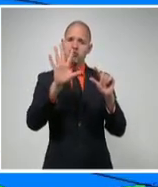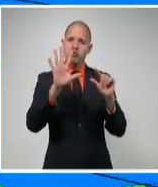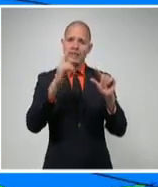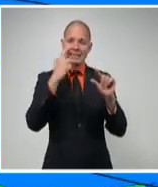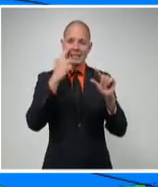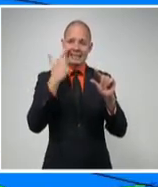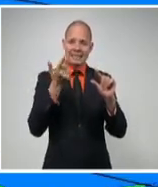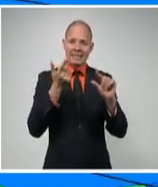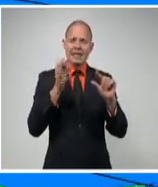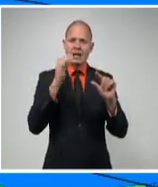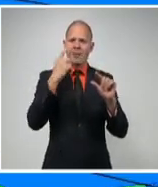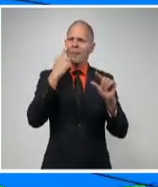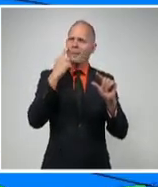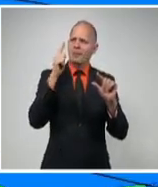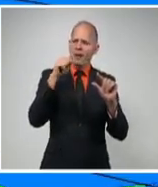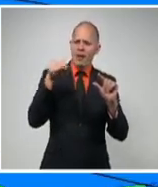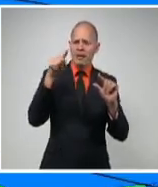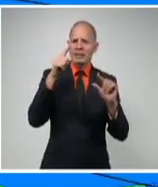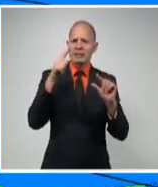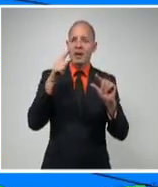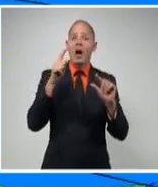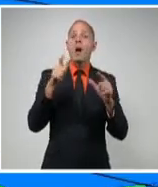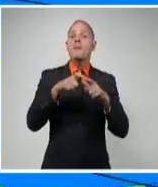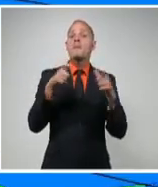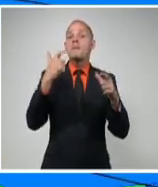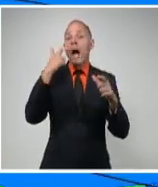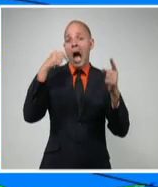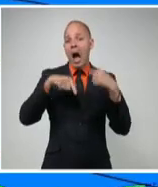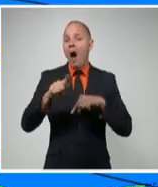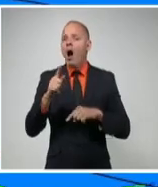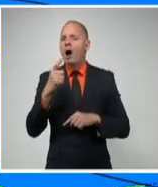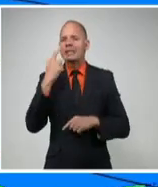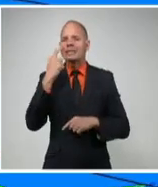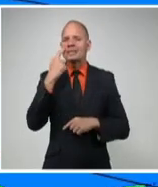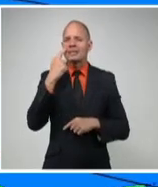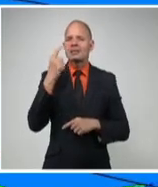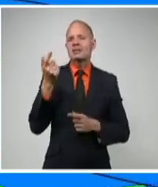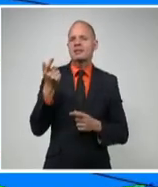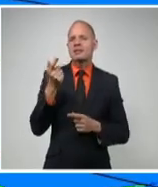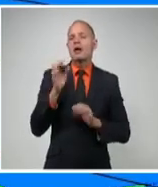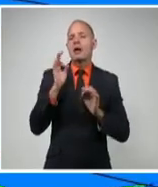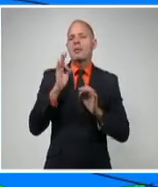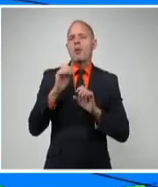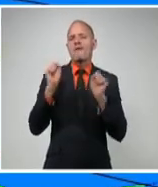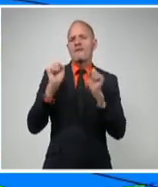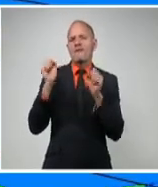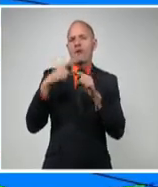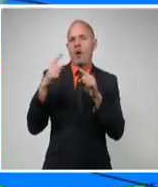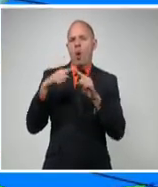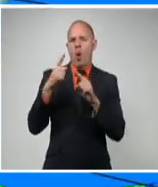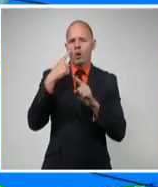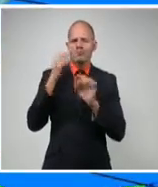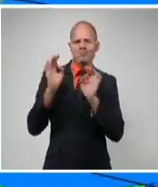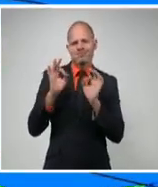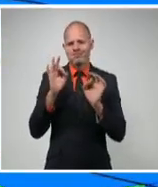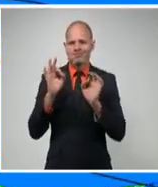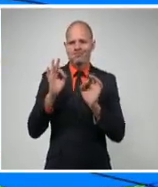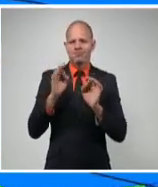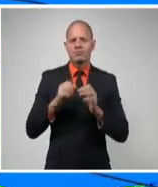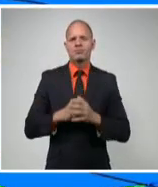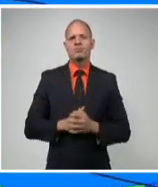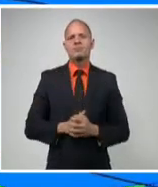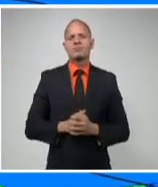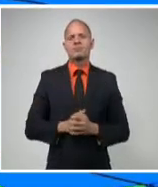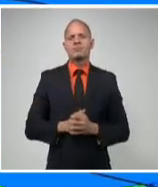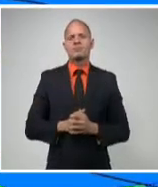que en superficie Cuba se mantiene bajo la influencia de las altas presiones continentales migratorias con una masa de aire más seca y estable que